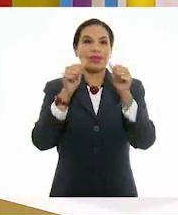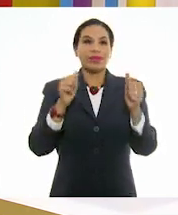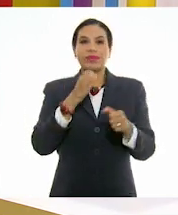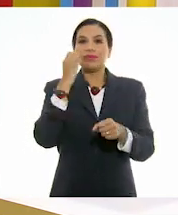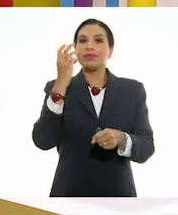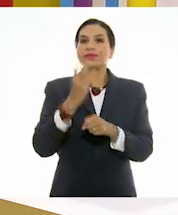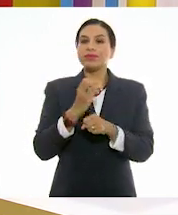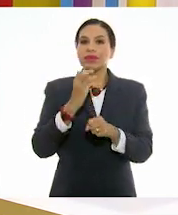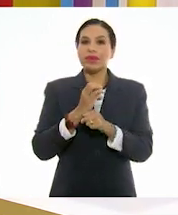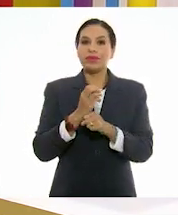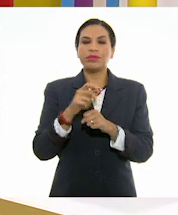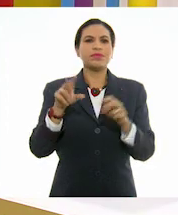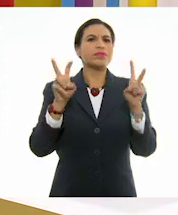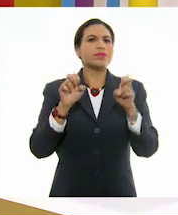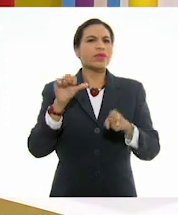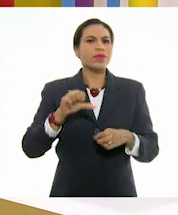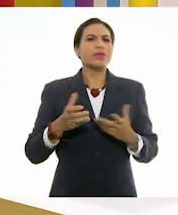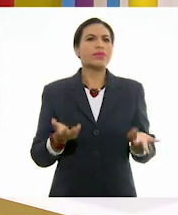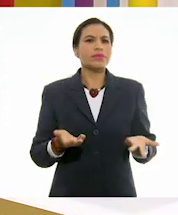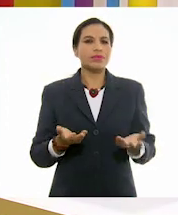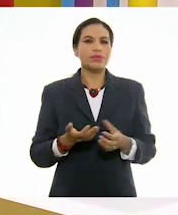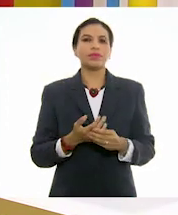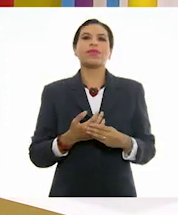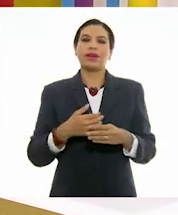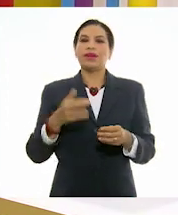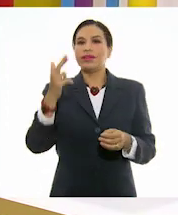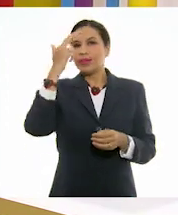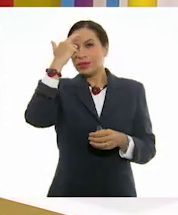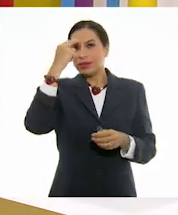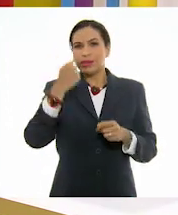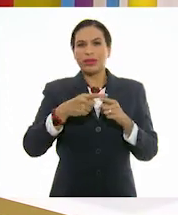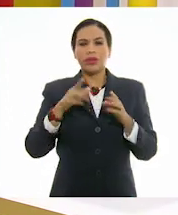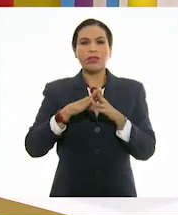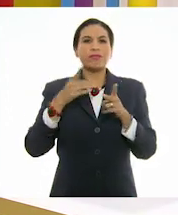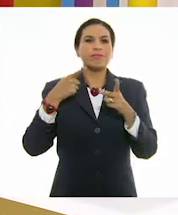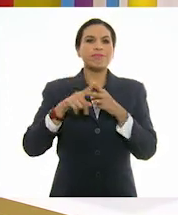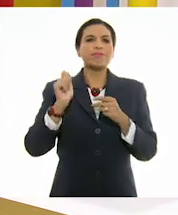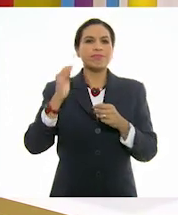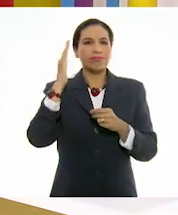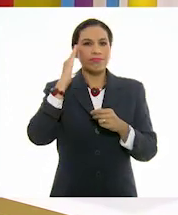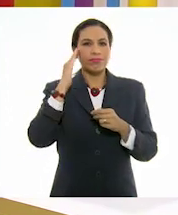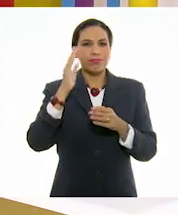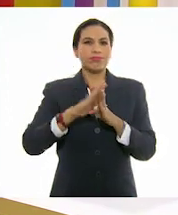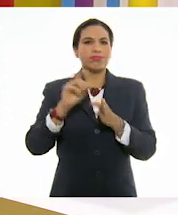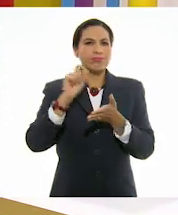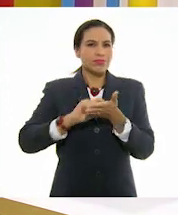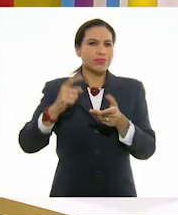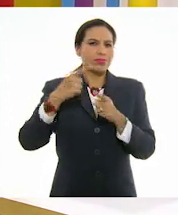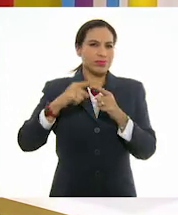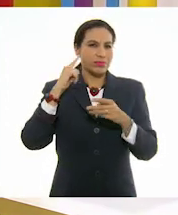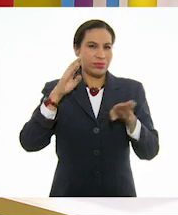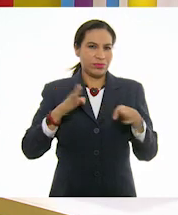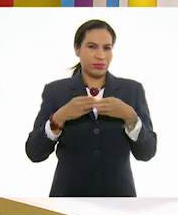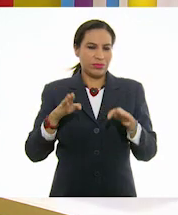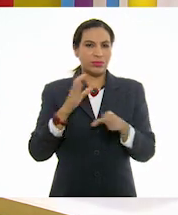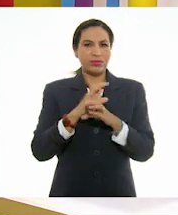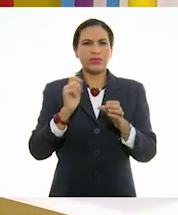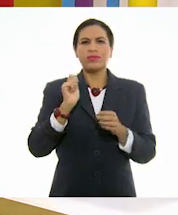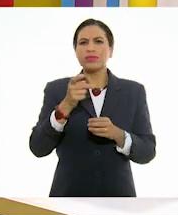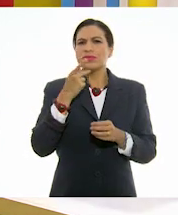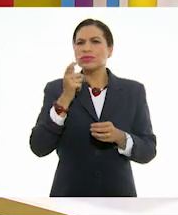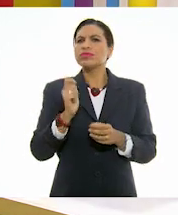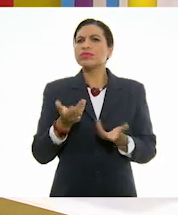para tercer grado. Y el tema de hoy es recordando los principios de composición. ¿Pero se